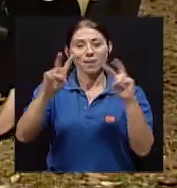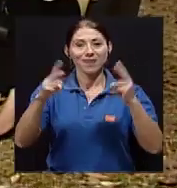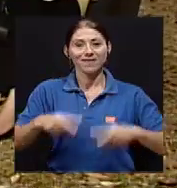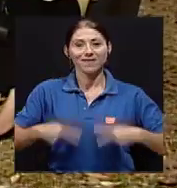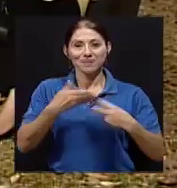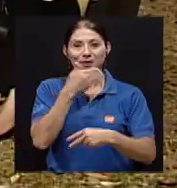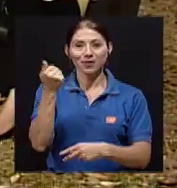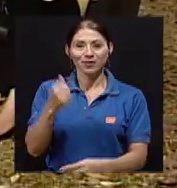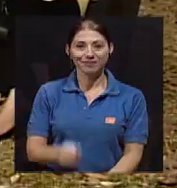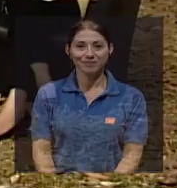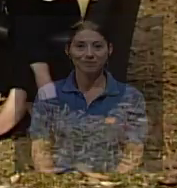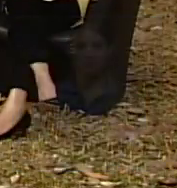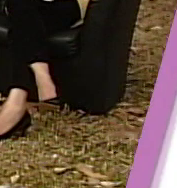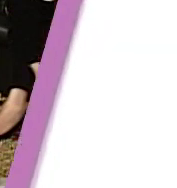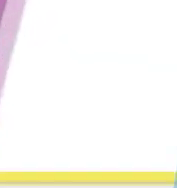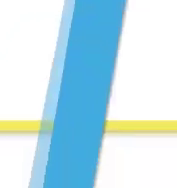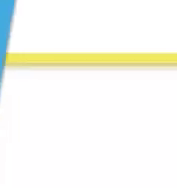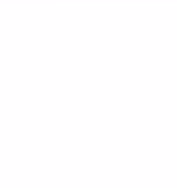Mejor.